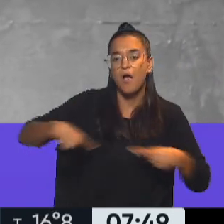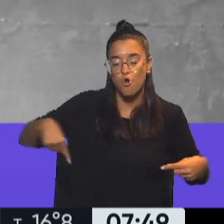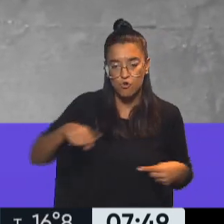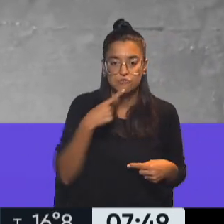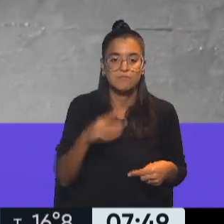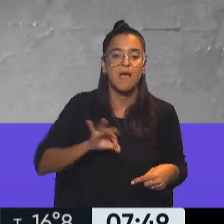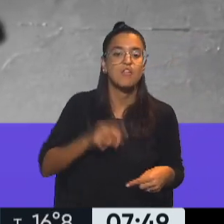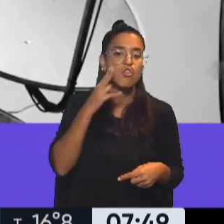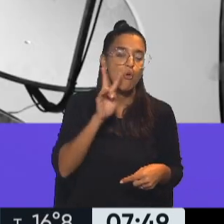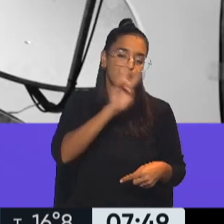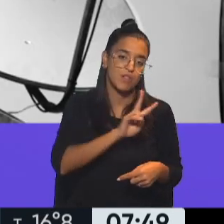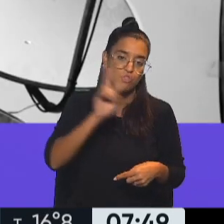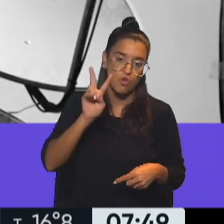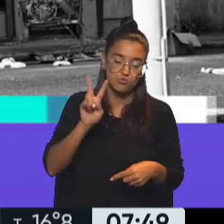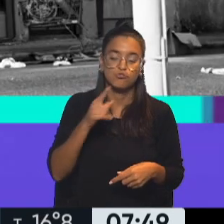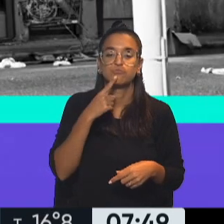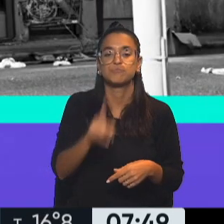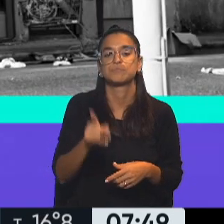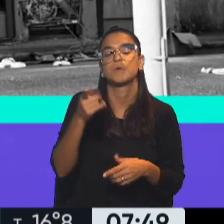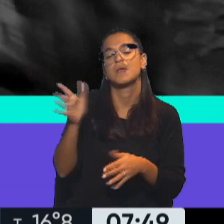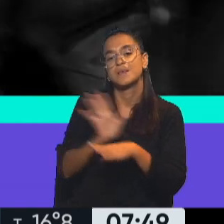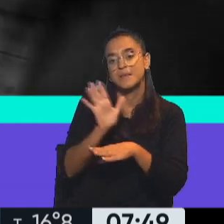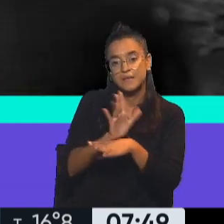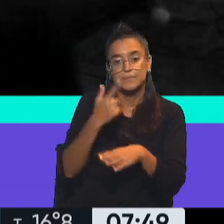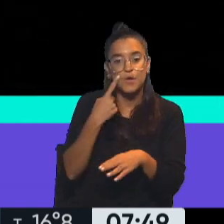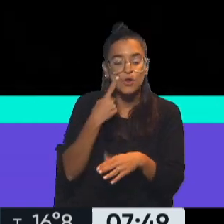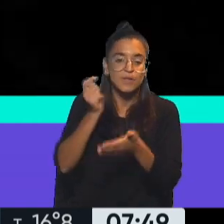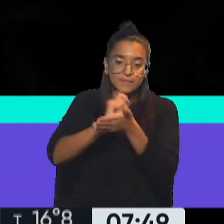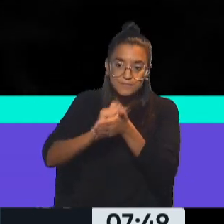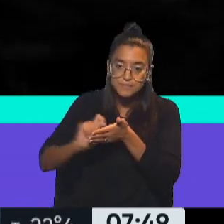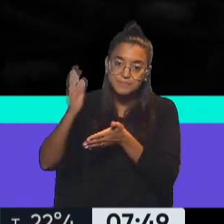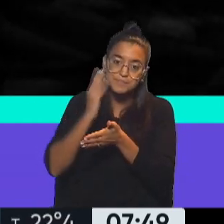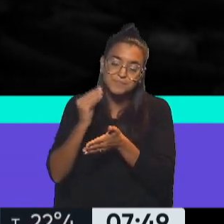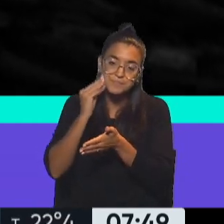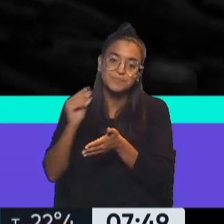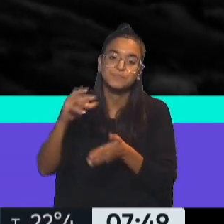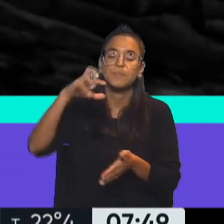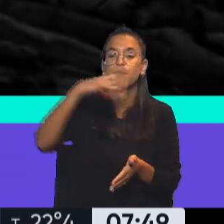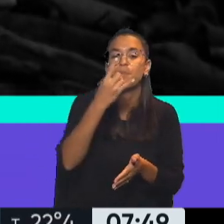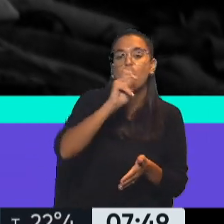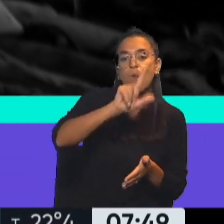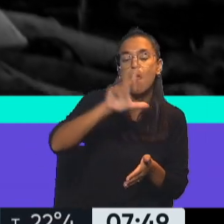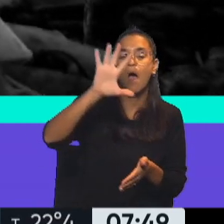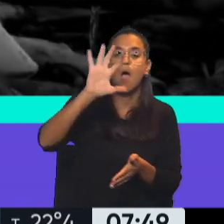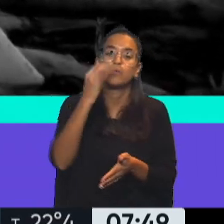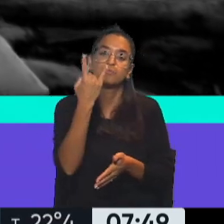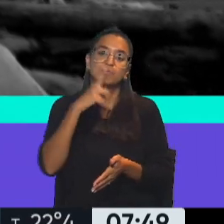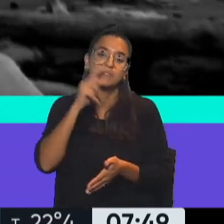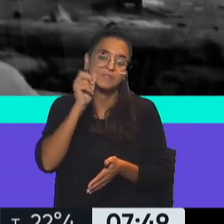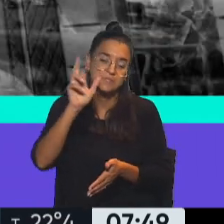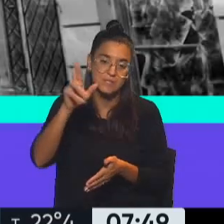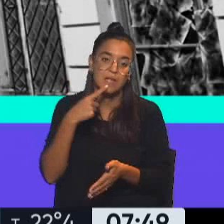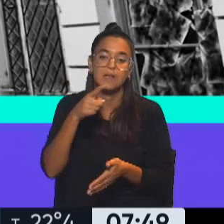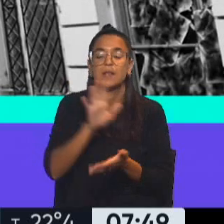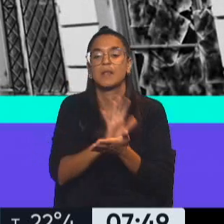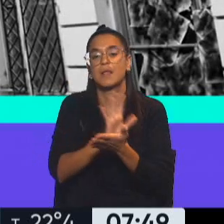2002, el cineasta argentino Alejandro Chomsky conocía al escritor estadounidense Paul Oster y le propuso adaptar su novela, escrita en